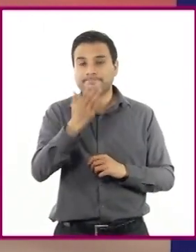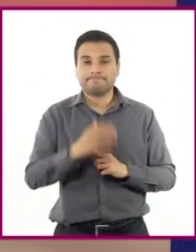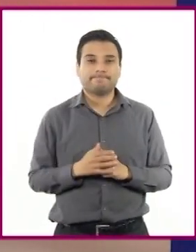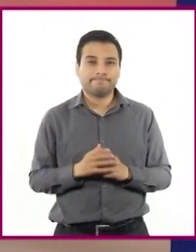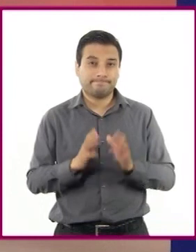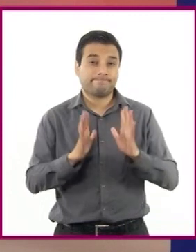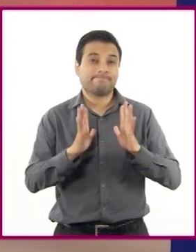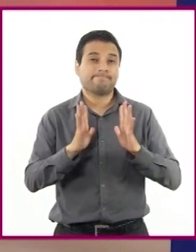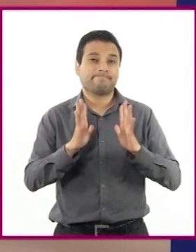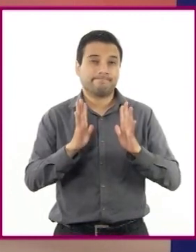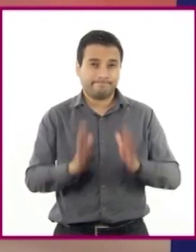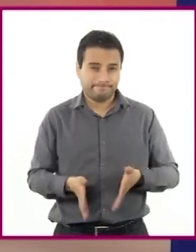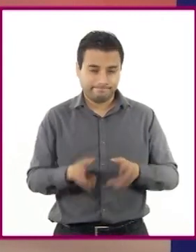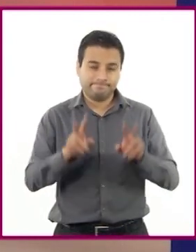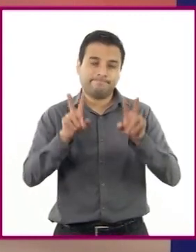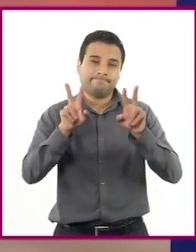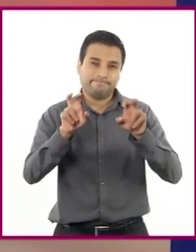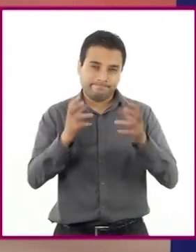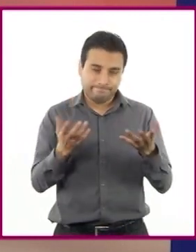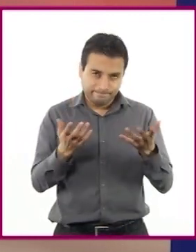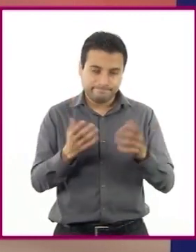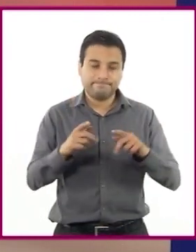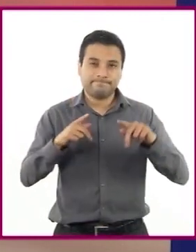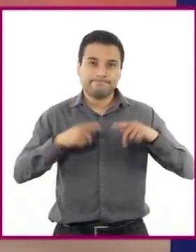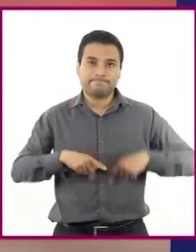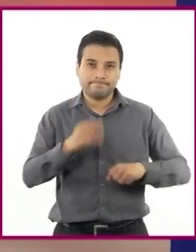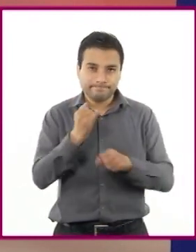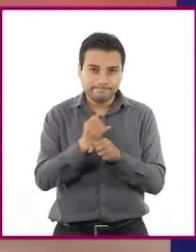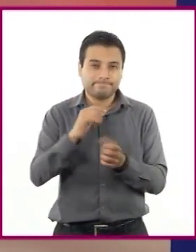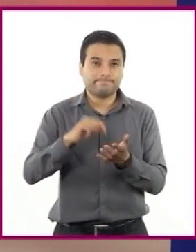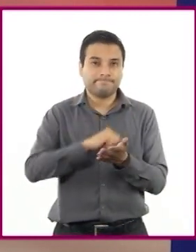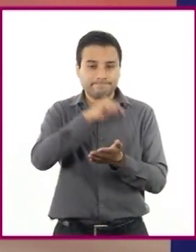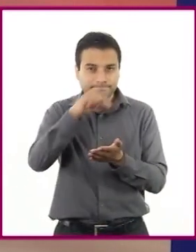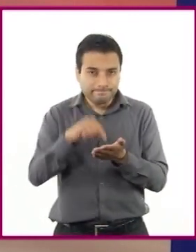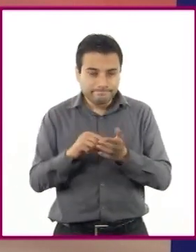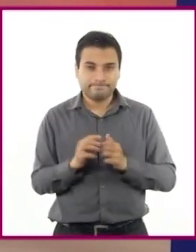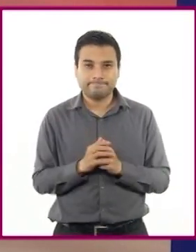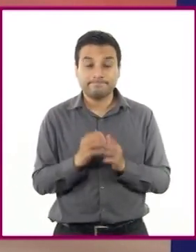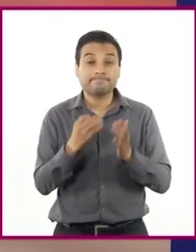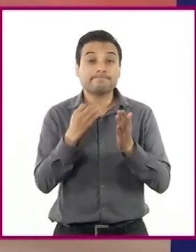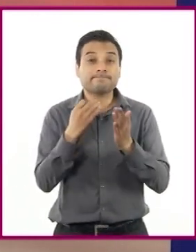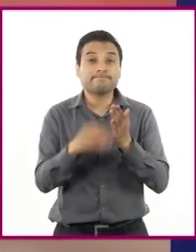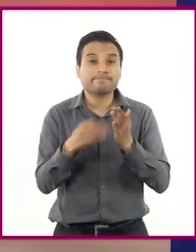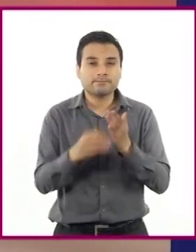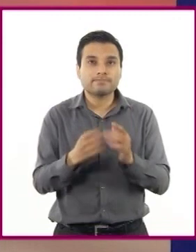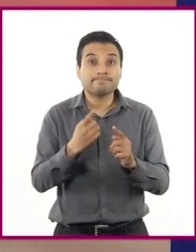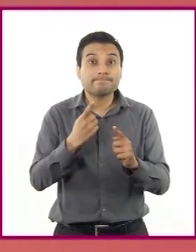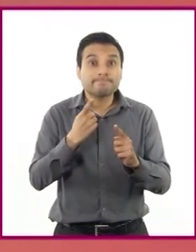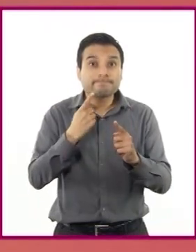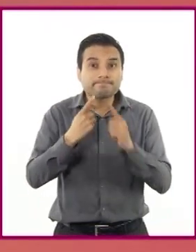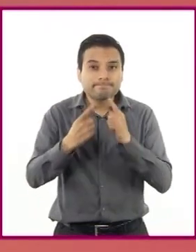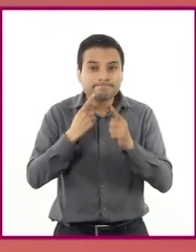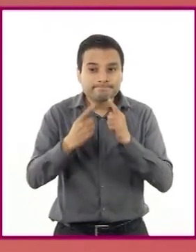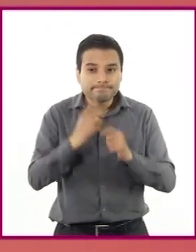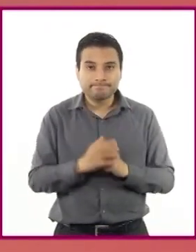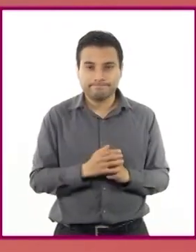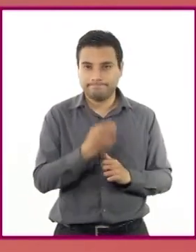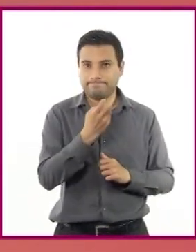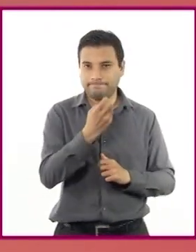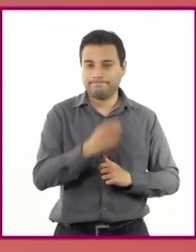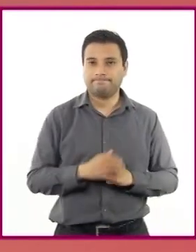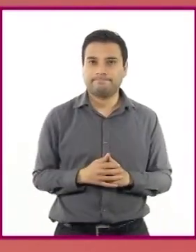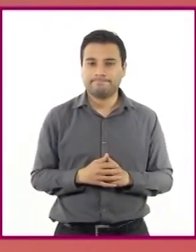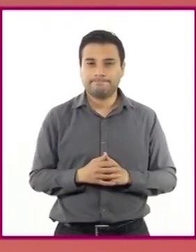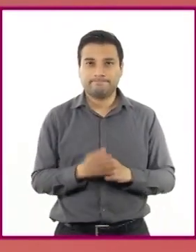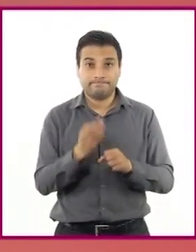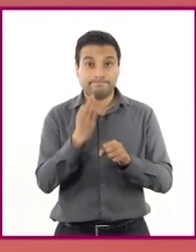tenemos el nombre de la obra. Los personajes, el espacio teatral, ahora siguen los diálogos de la obra, ¿verdad? Sí. Es